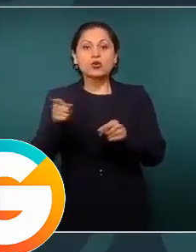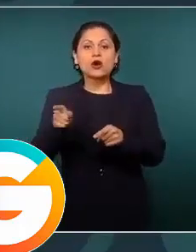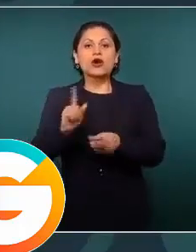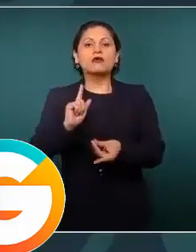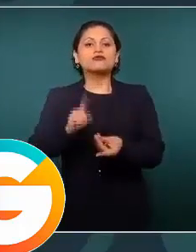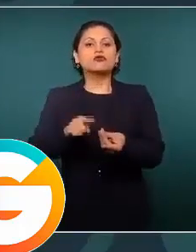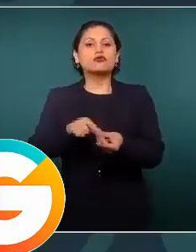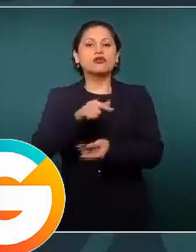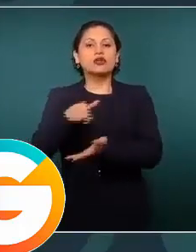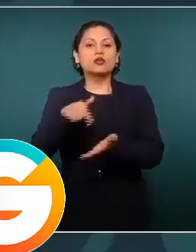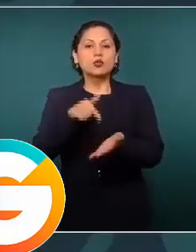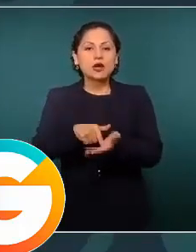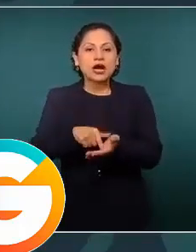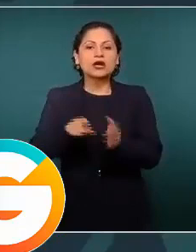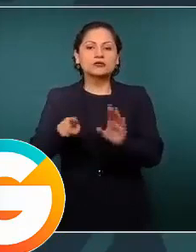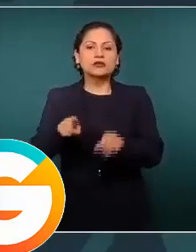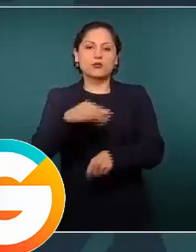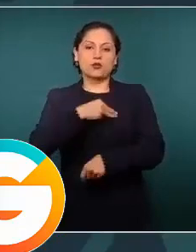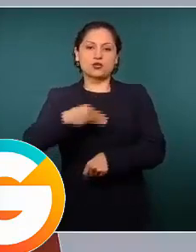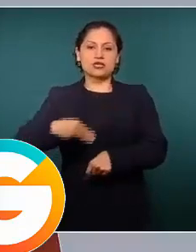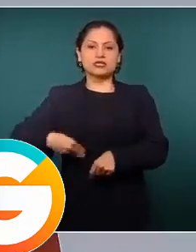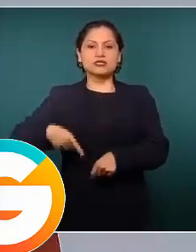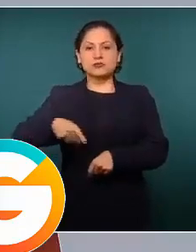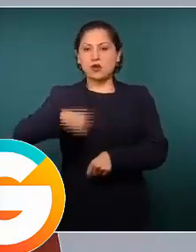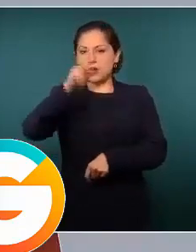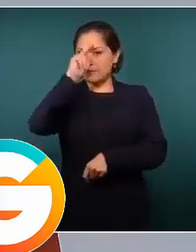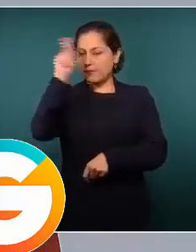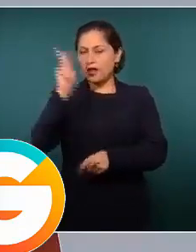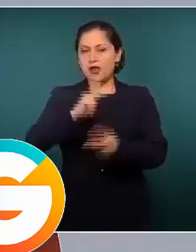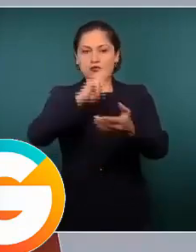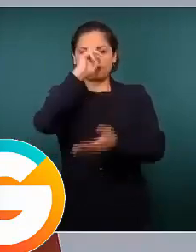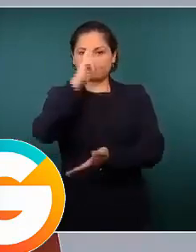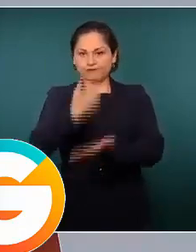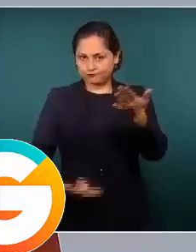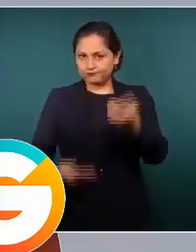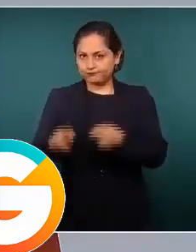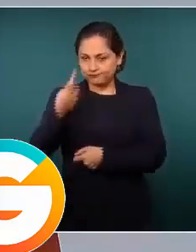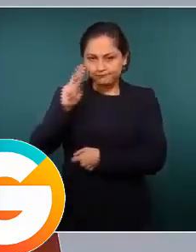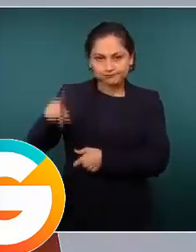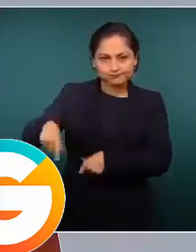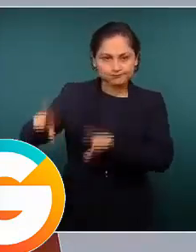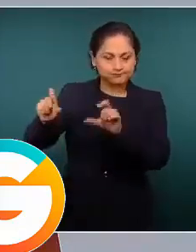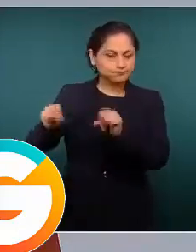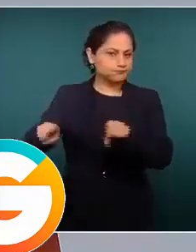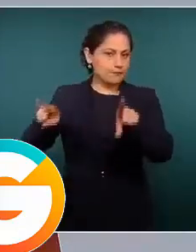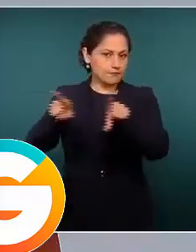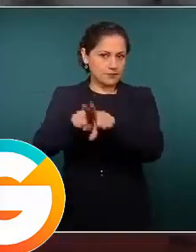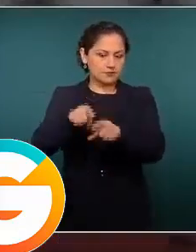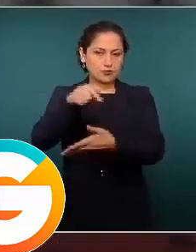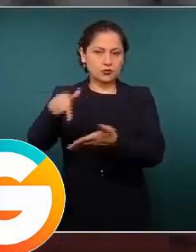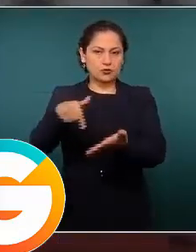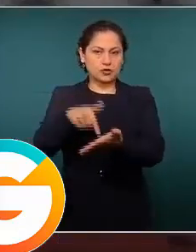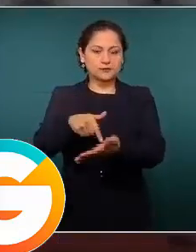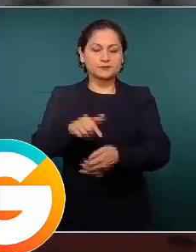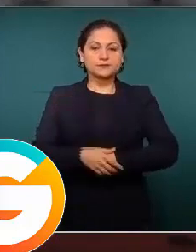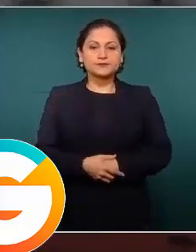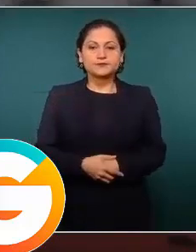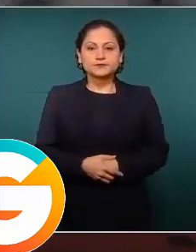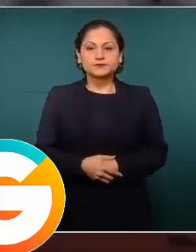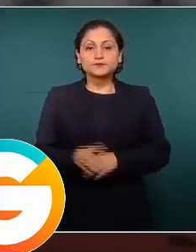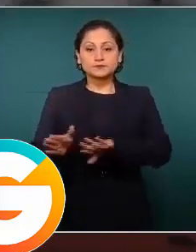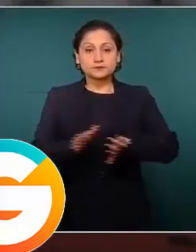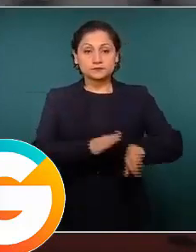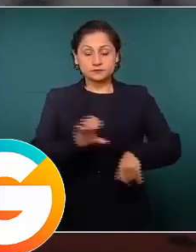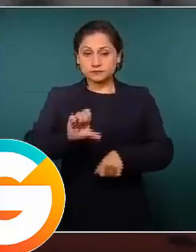también de mayor incidencia delictiva, como lo muestra ahí la lámina. La que sigue, por favor. En cuanto a